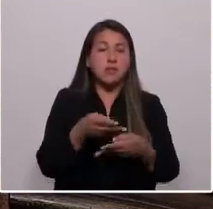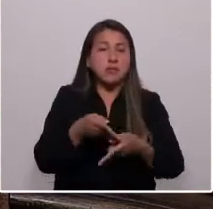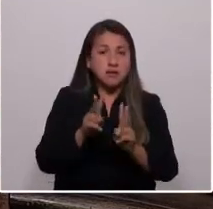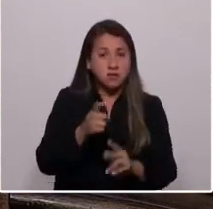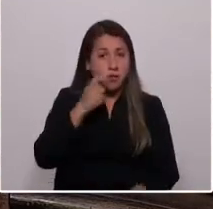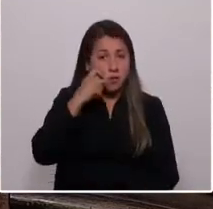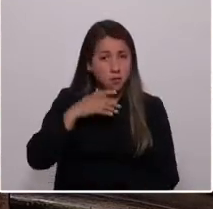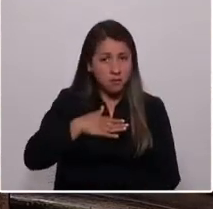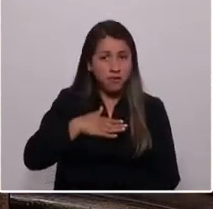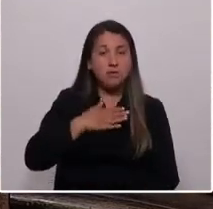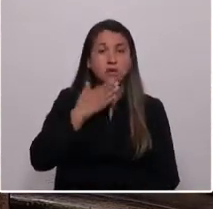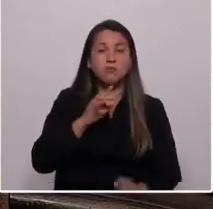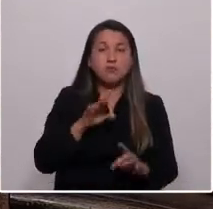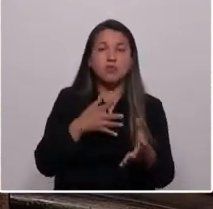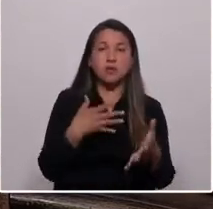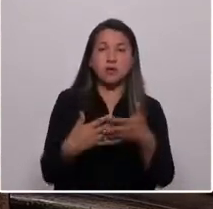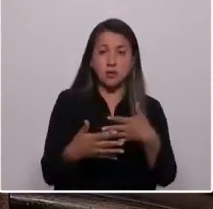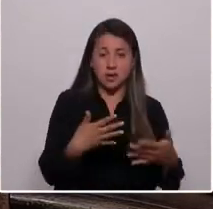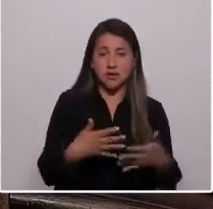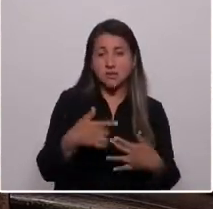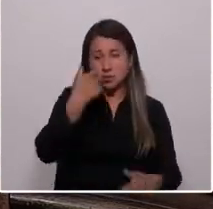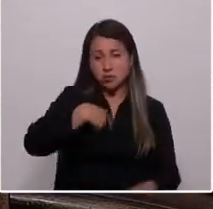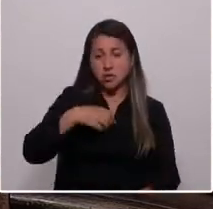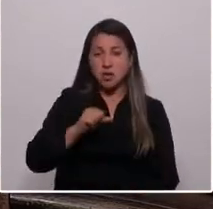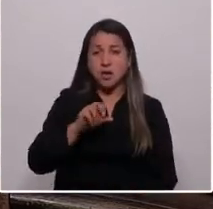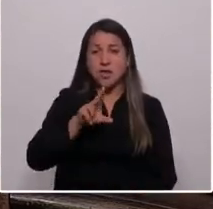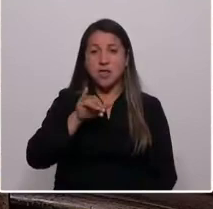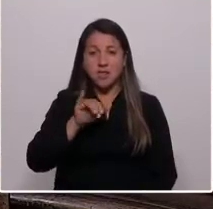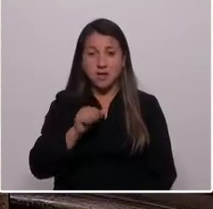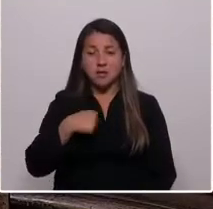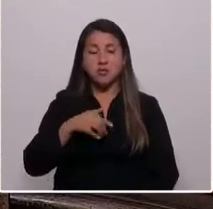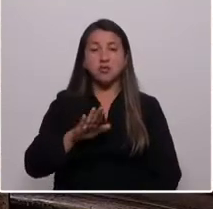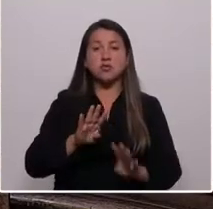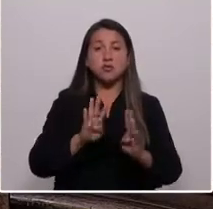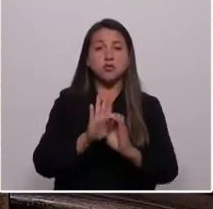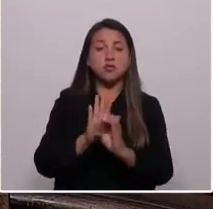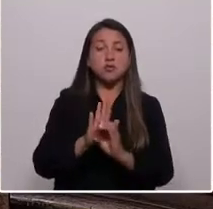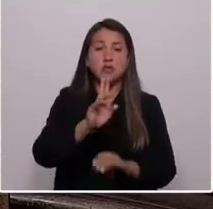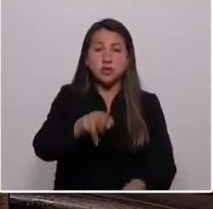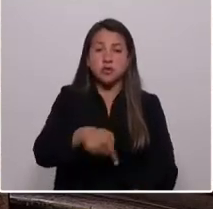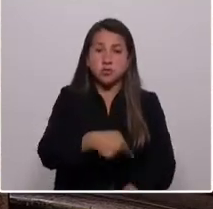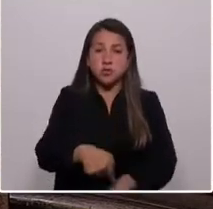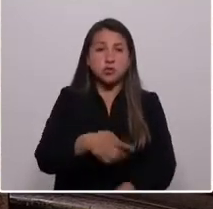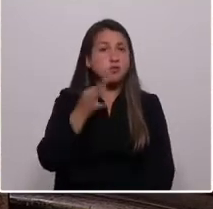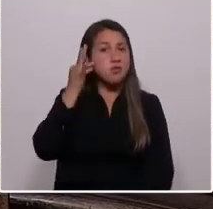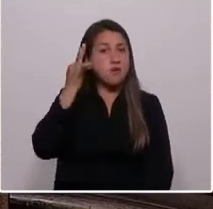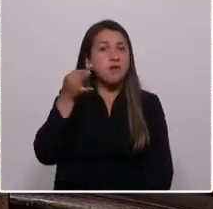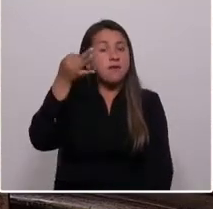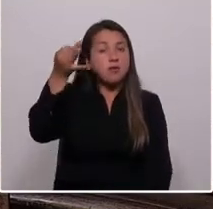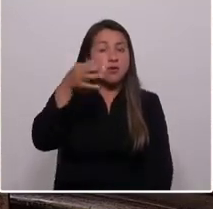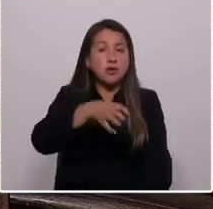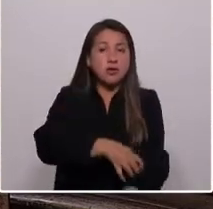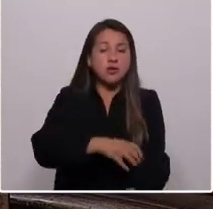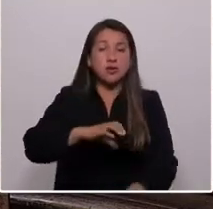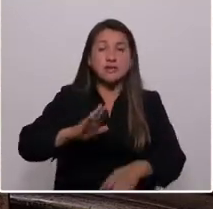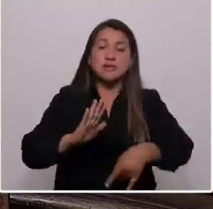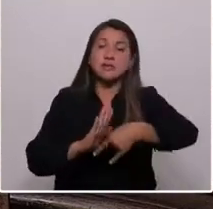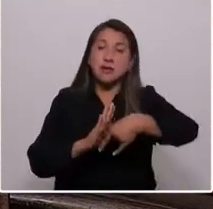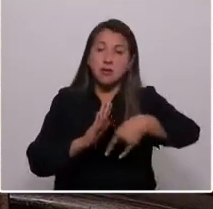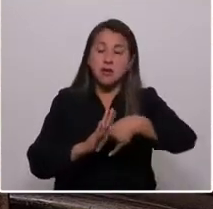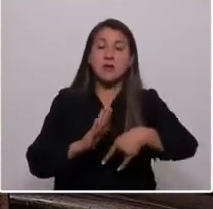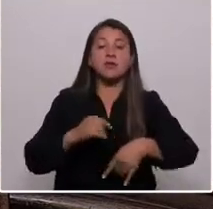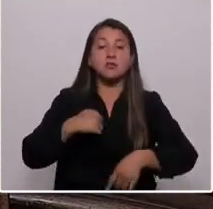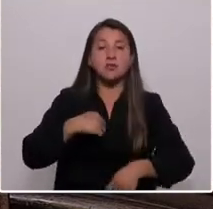y de la naturaleza. Soy Adriana Ampuero, constituyente del sur, mujer de la futura región de Chiloé, habitante rural,